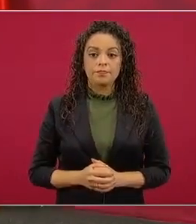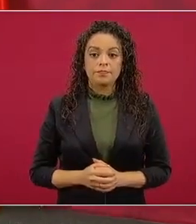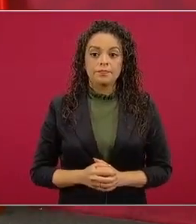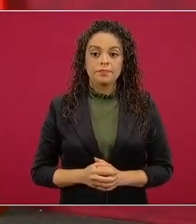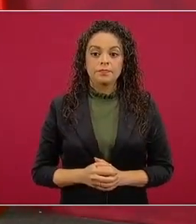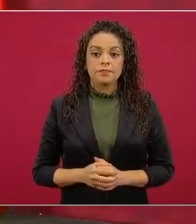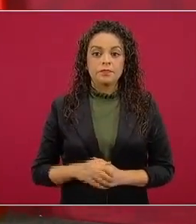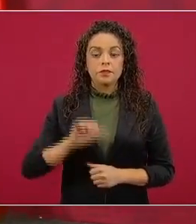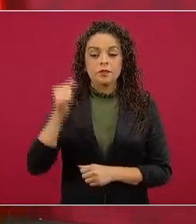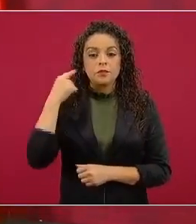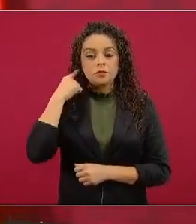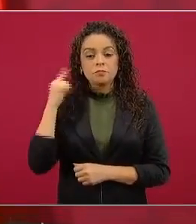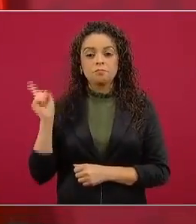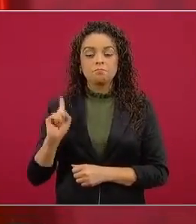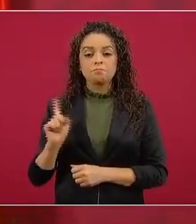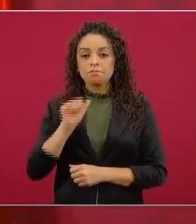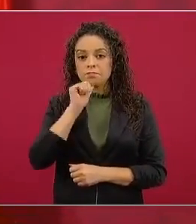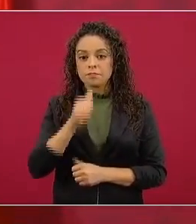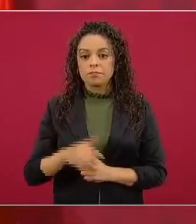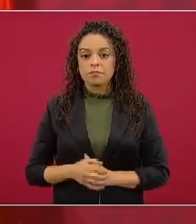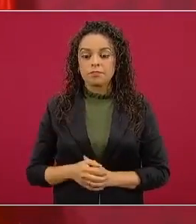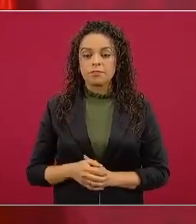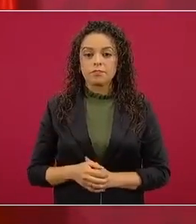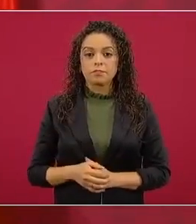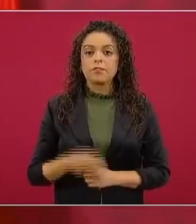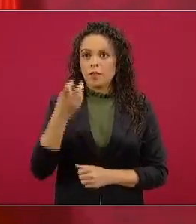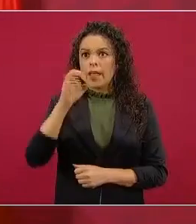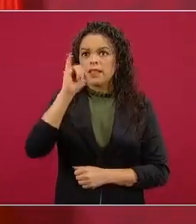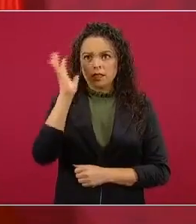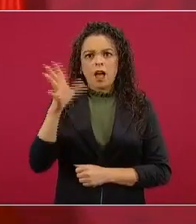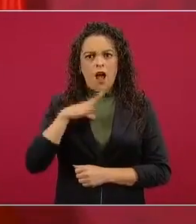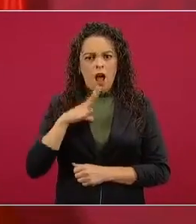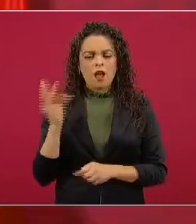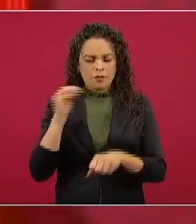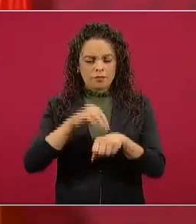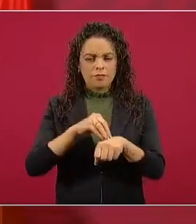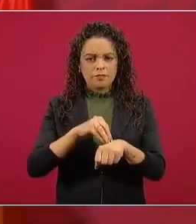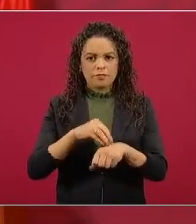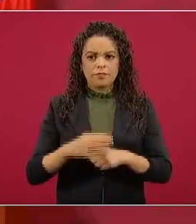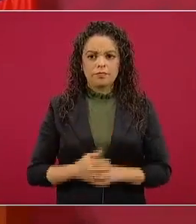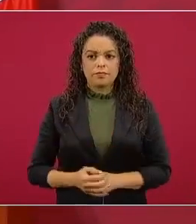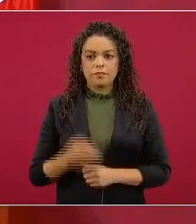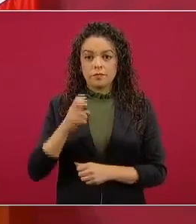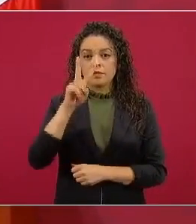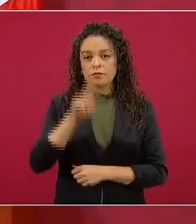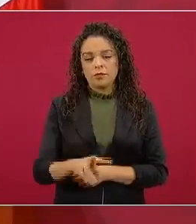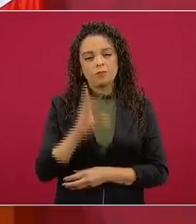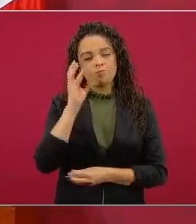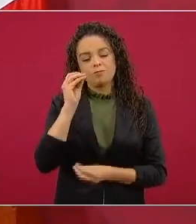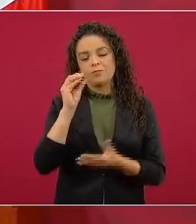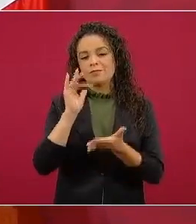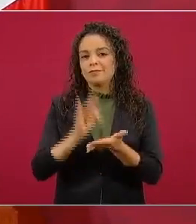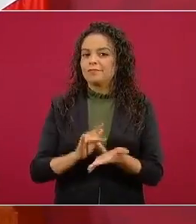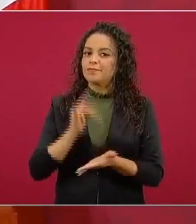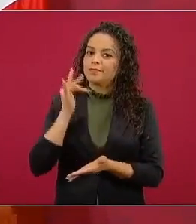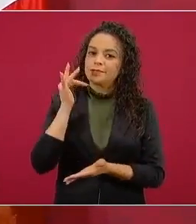sí pero eso sí está eso sí está entonces les agradezco mucho ahora me tocó a mí